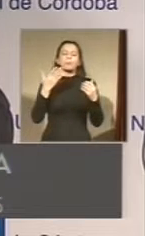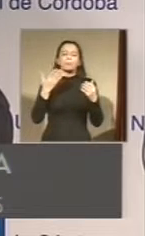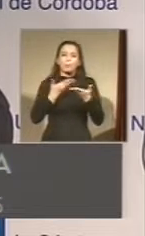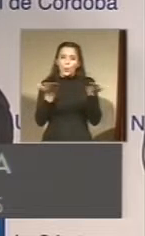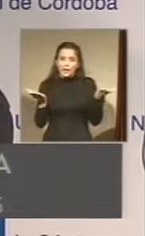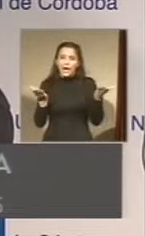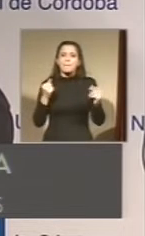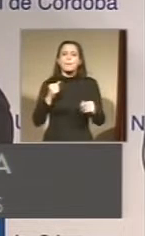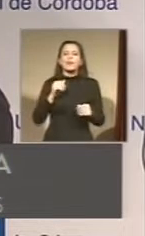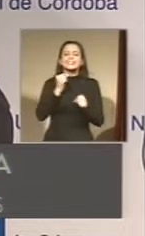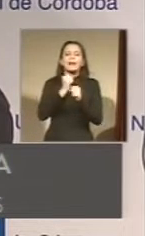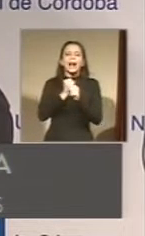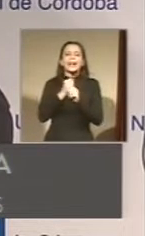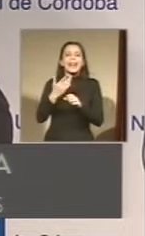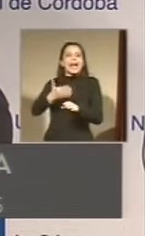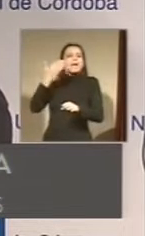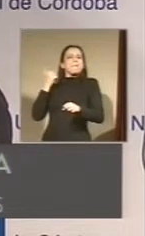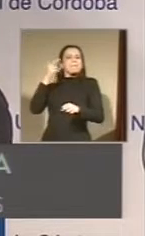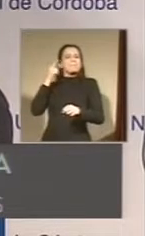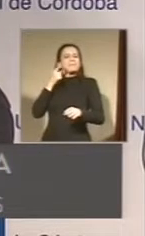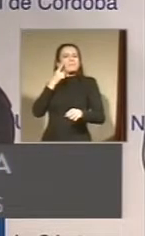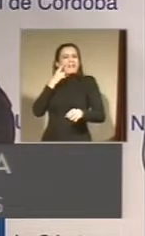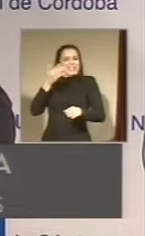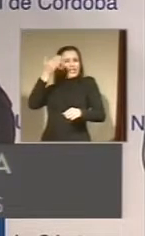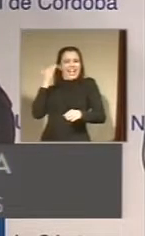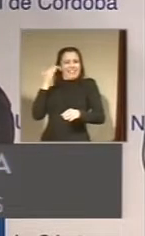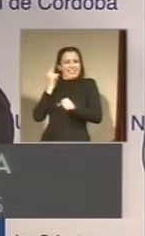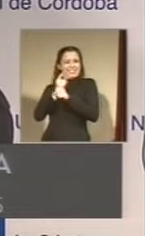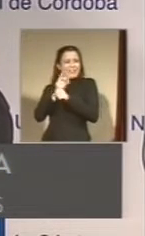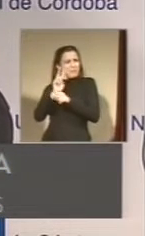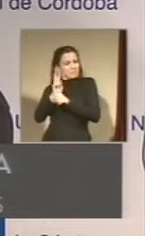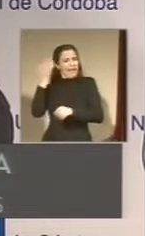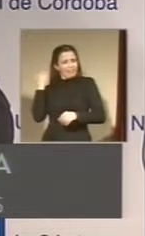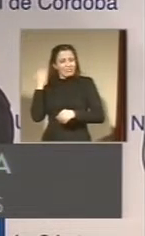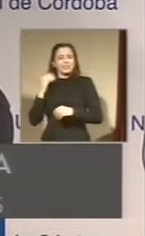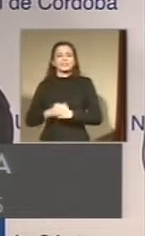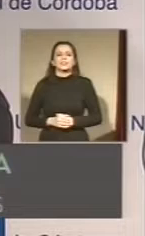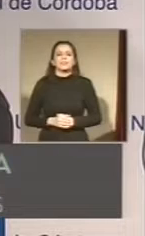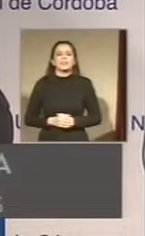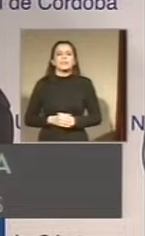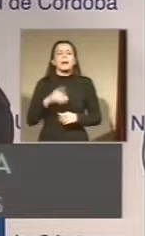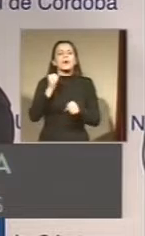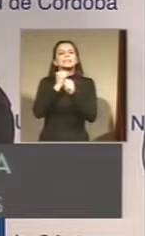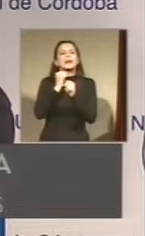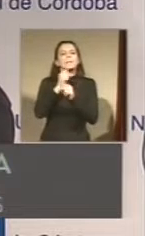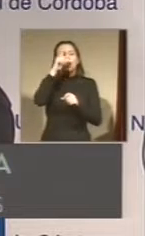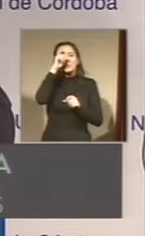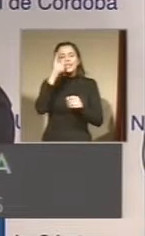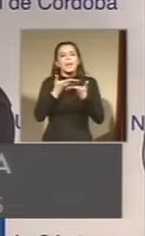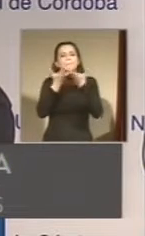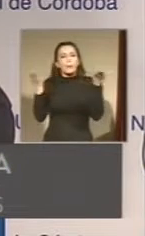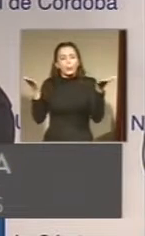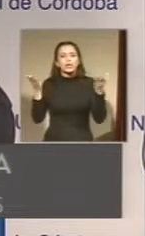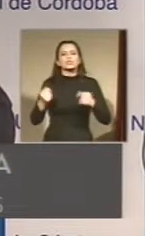No vamos a ir a la causa de los hechos consumados. Vamos a trabajar para que nuestros hospitales públicos